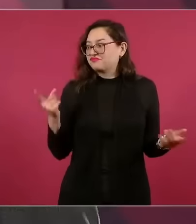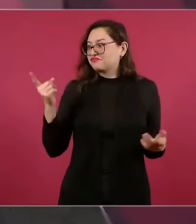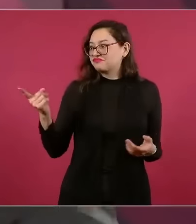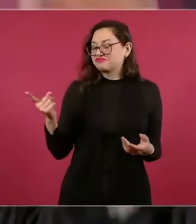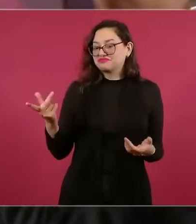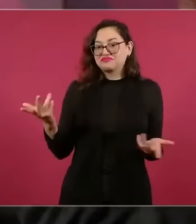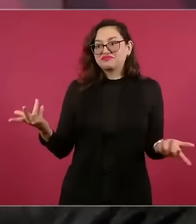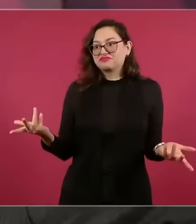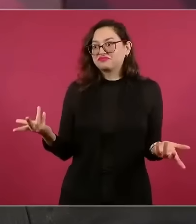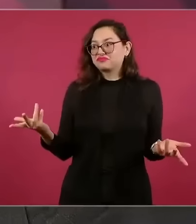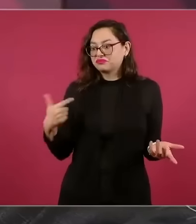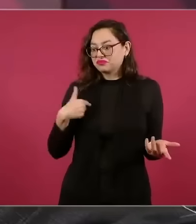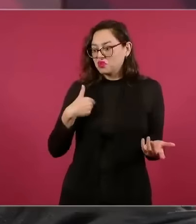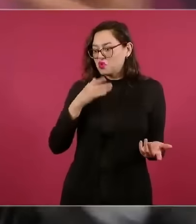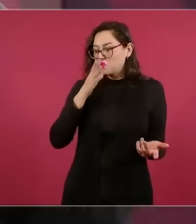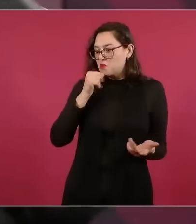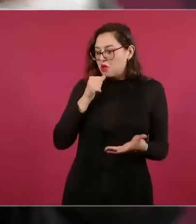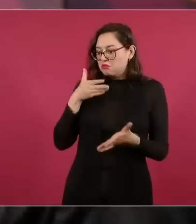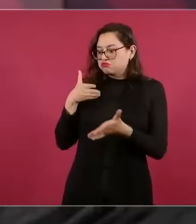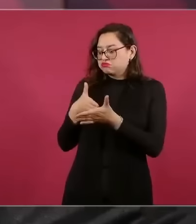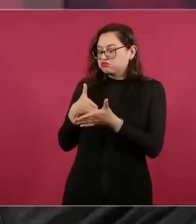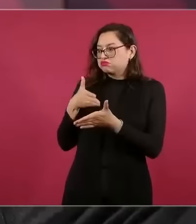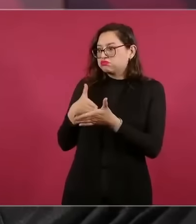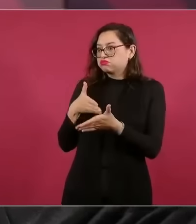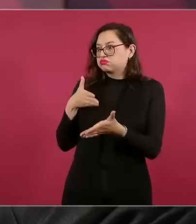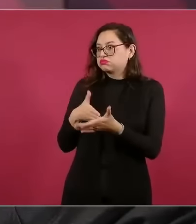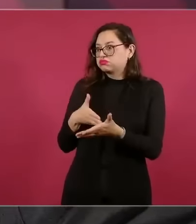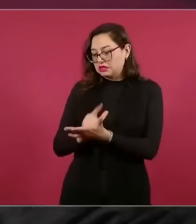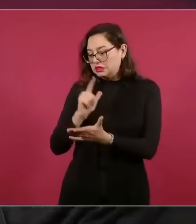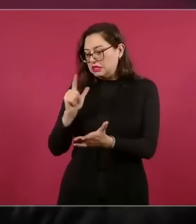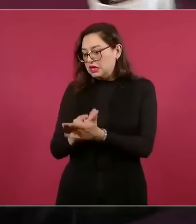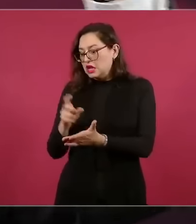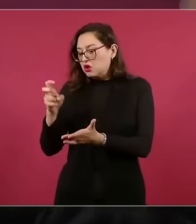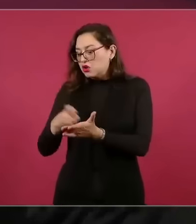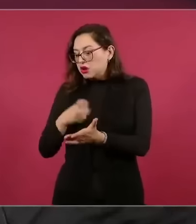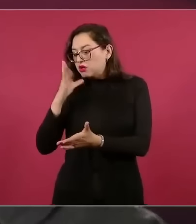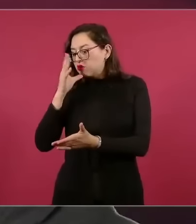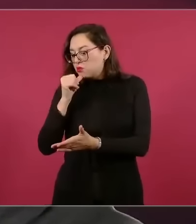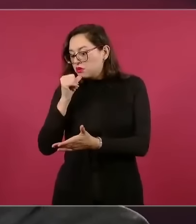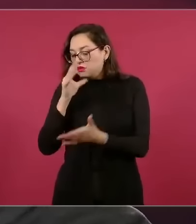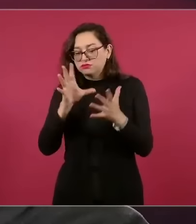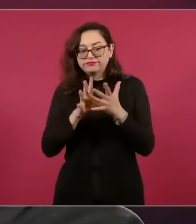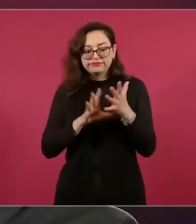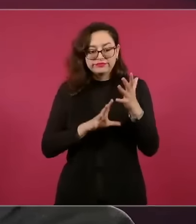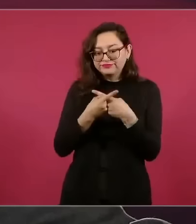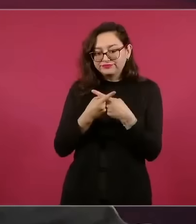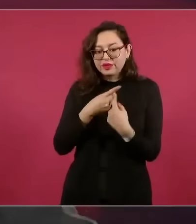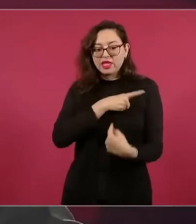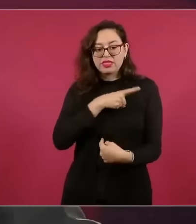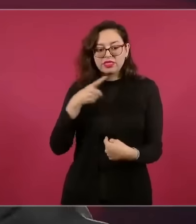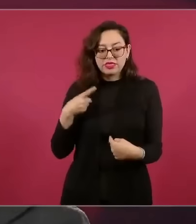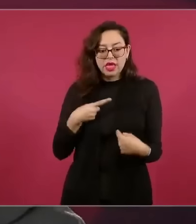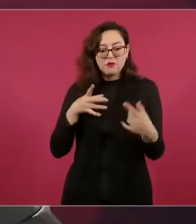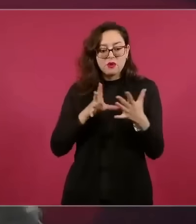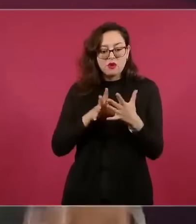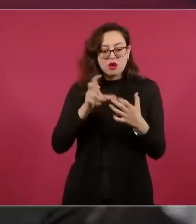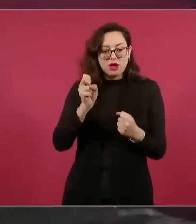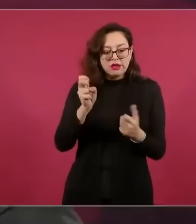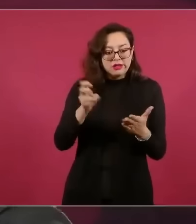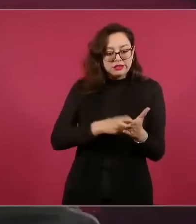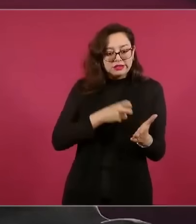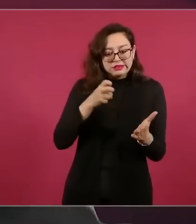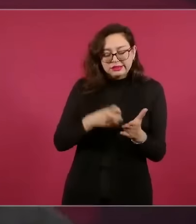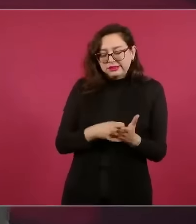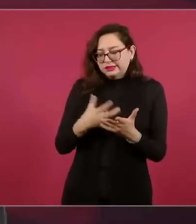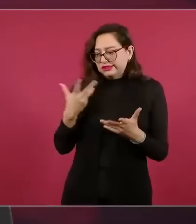Decirle a la gente, vamos a reformar la Constitución. Pero para reformar la Constitución necesitamos mayoría